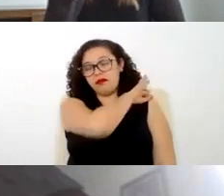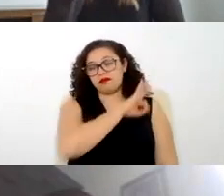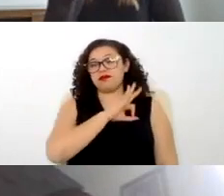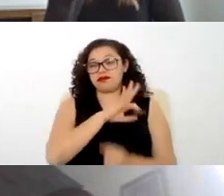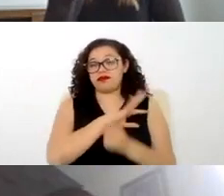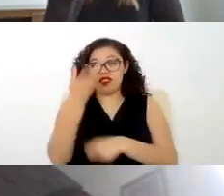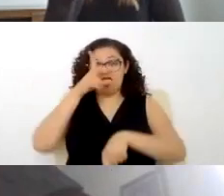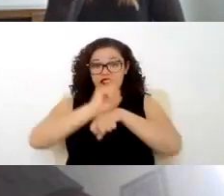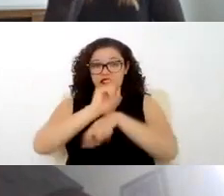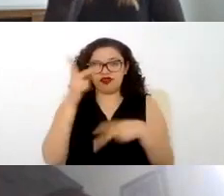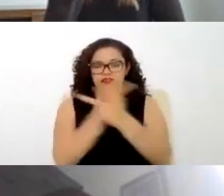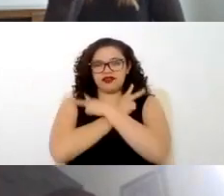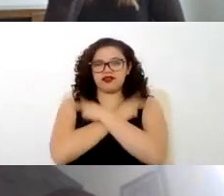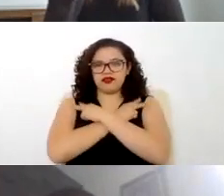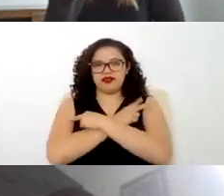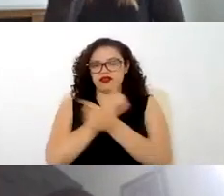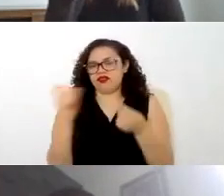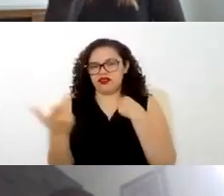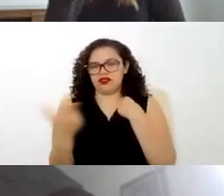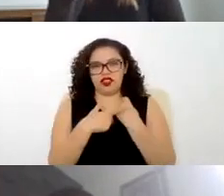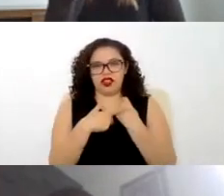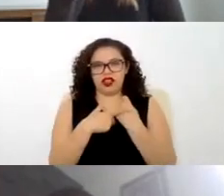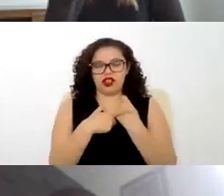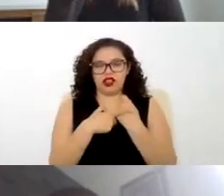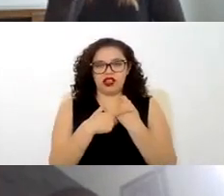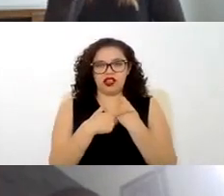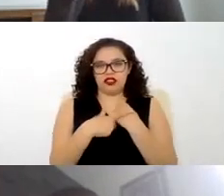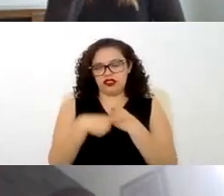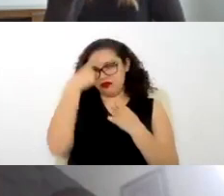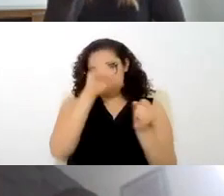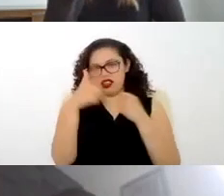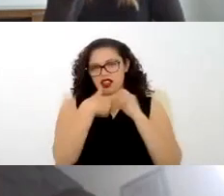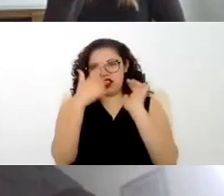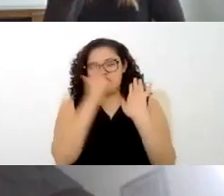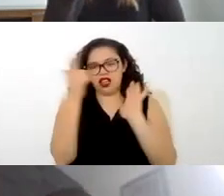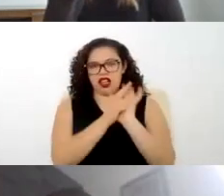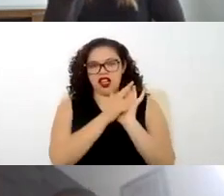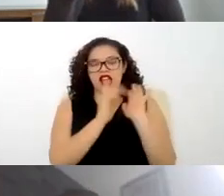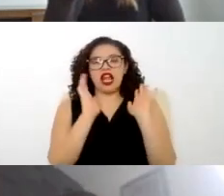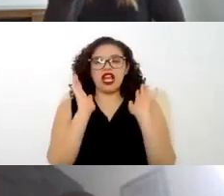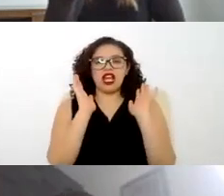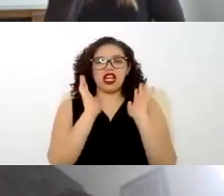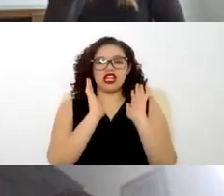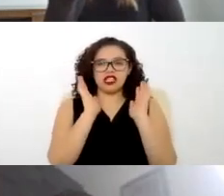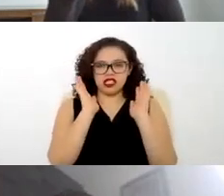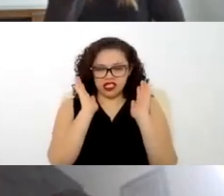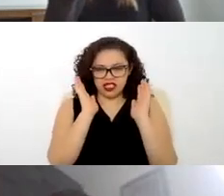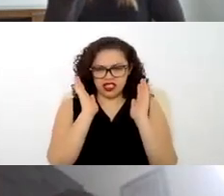o de otra índole algunas incluso prestaciones extralegales y justamente se cuenta con un año a partir de que es exigible para poder